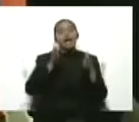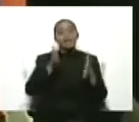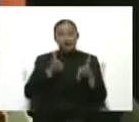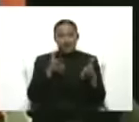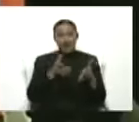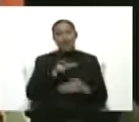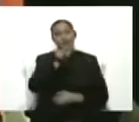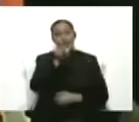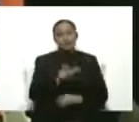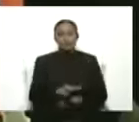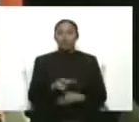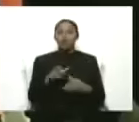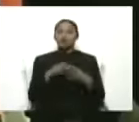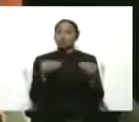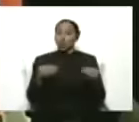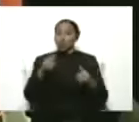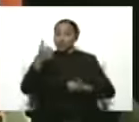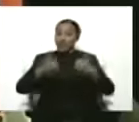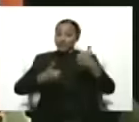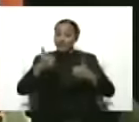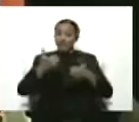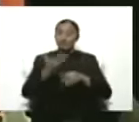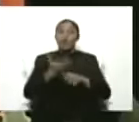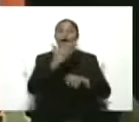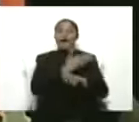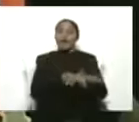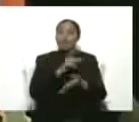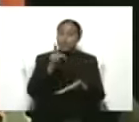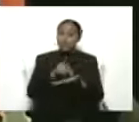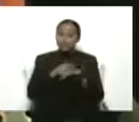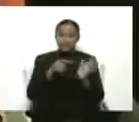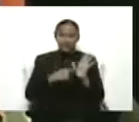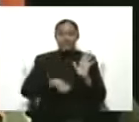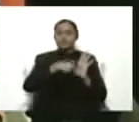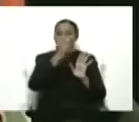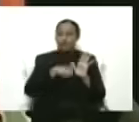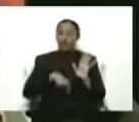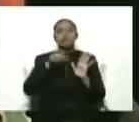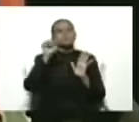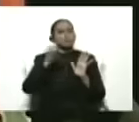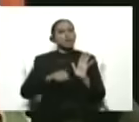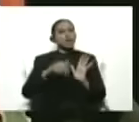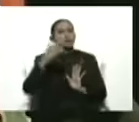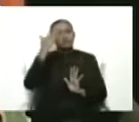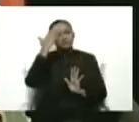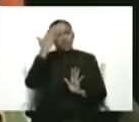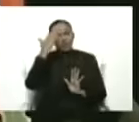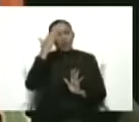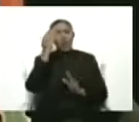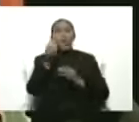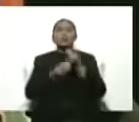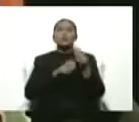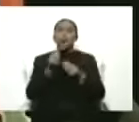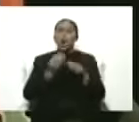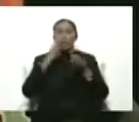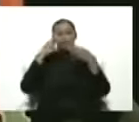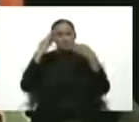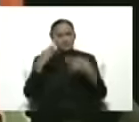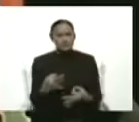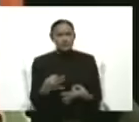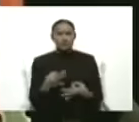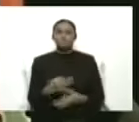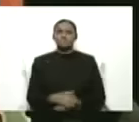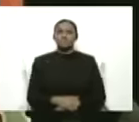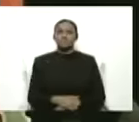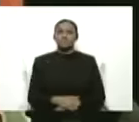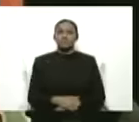valientes que vinieron a firmar, entonces ellos reconocerán a el ganador, como debe ser en una democracia.